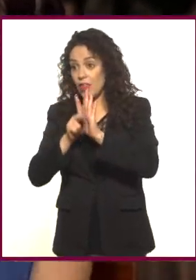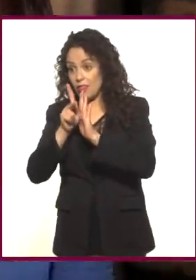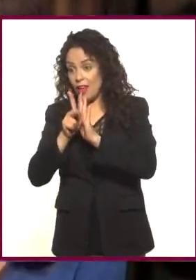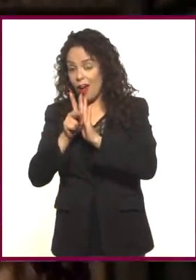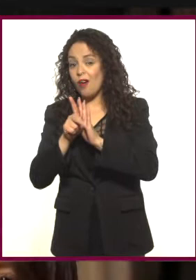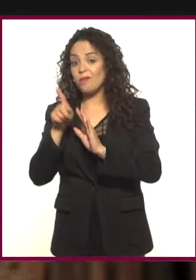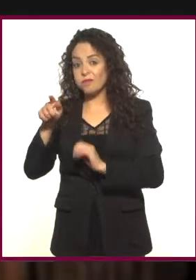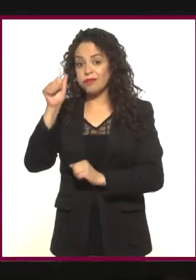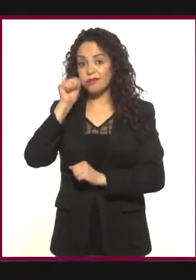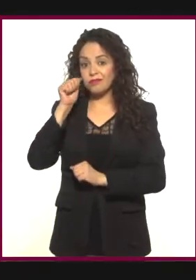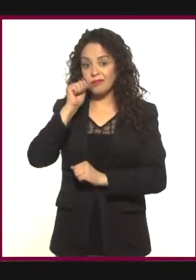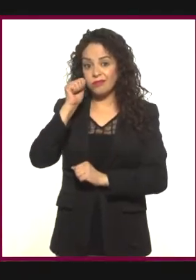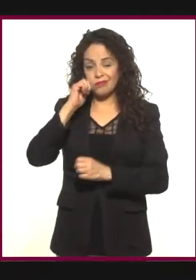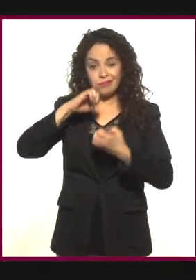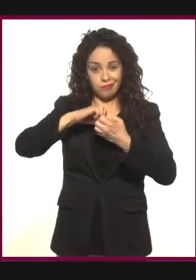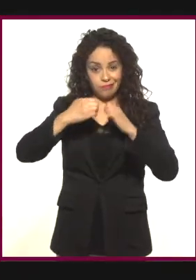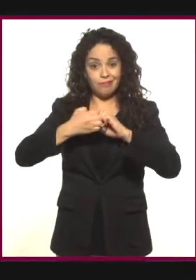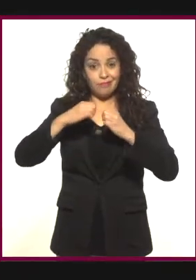video.